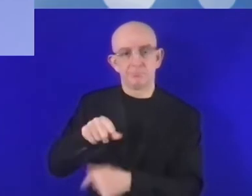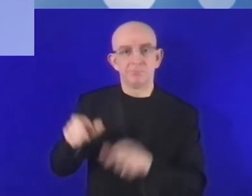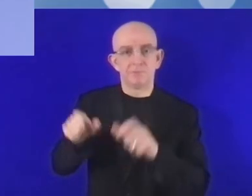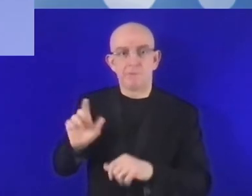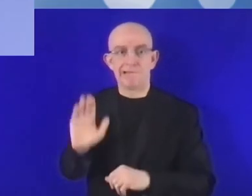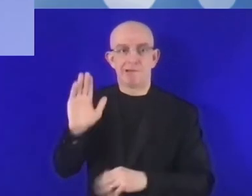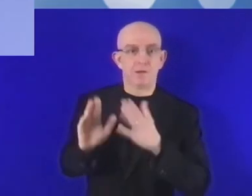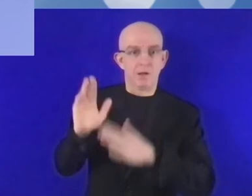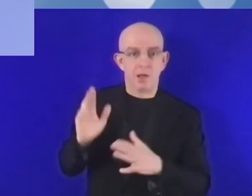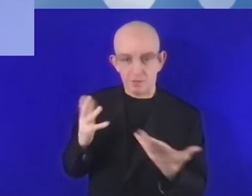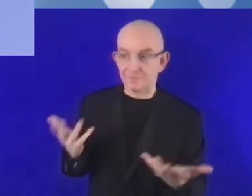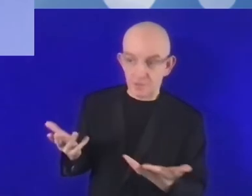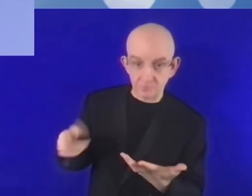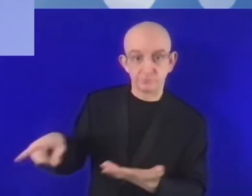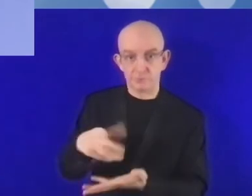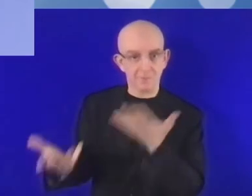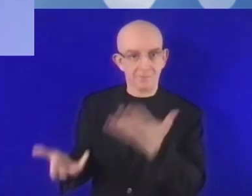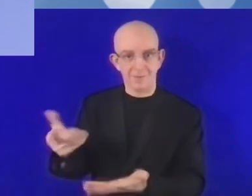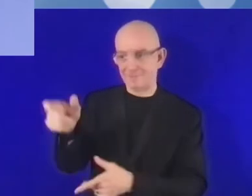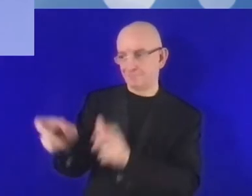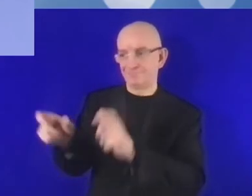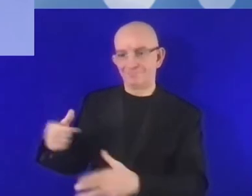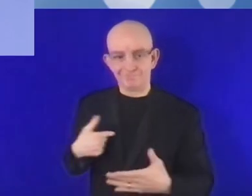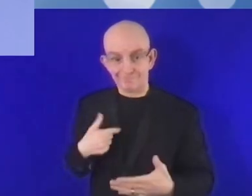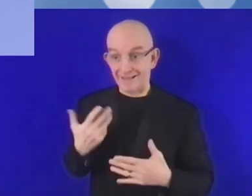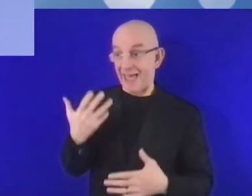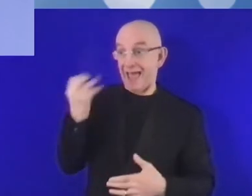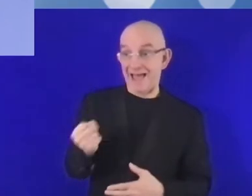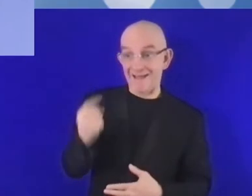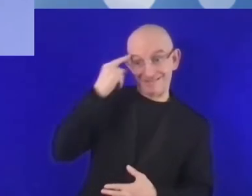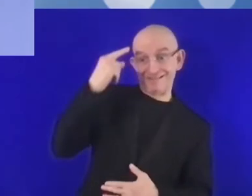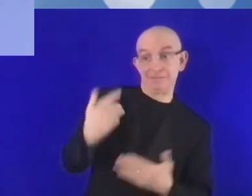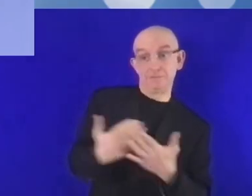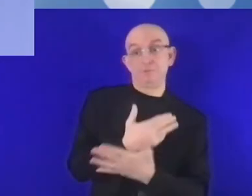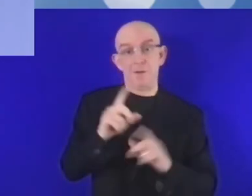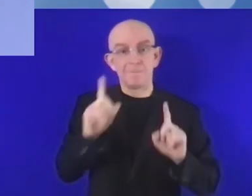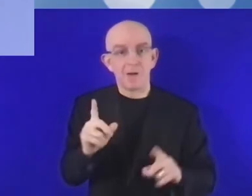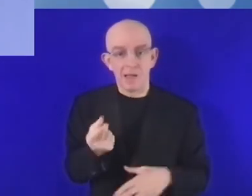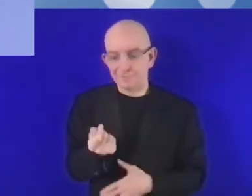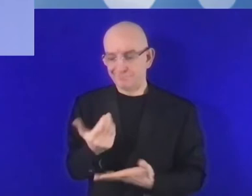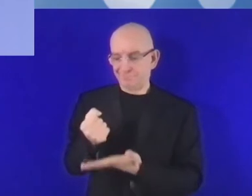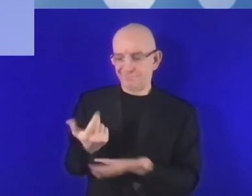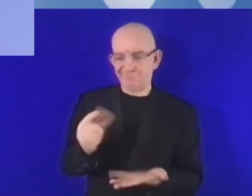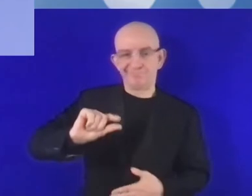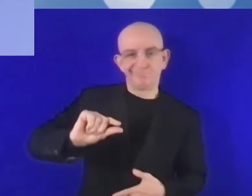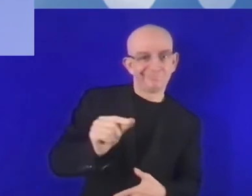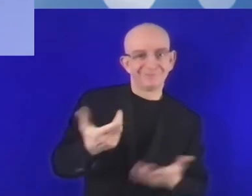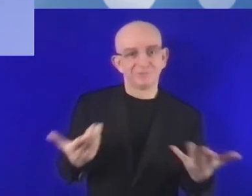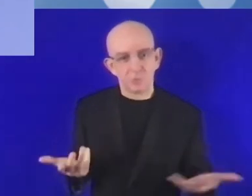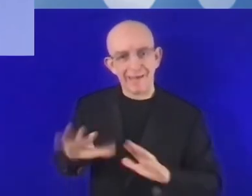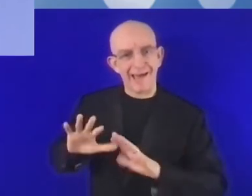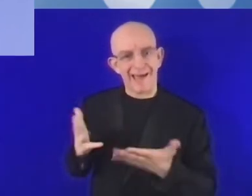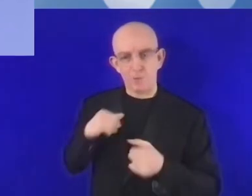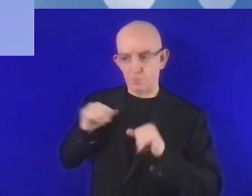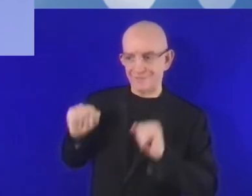A lo mejor se pueden crear apoyos administrativos, porque a veces puede haber